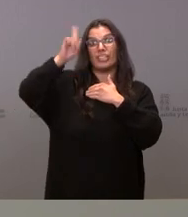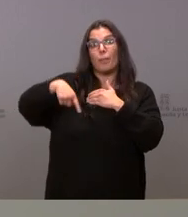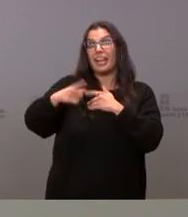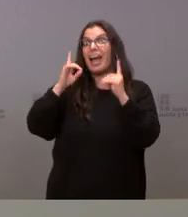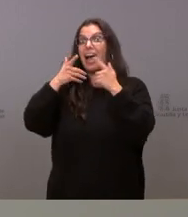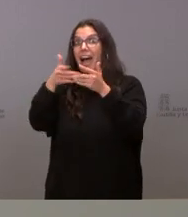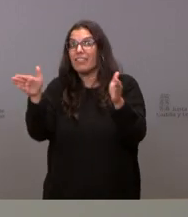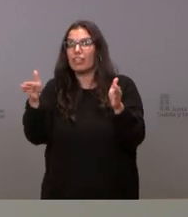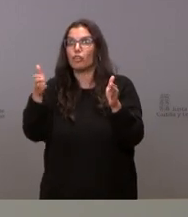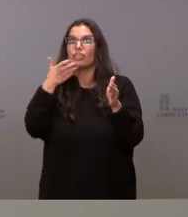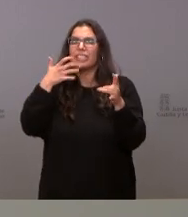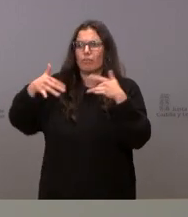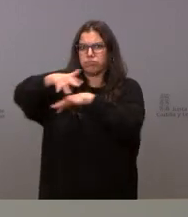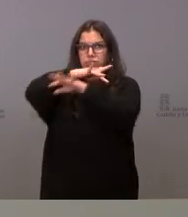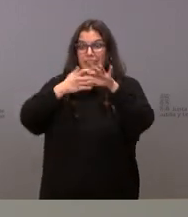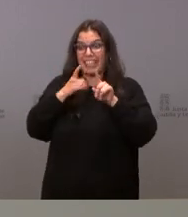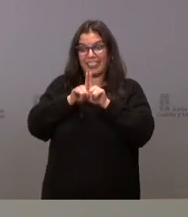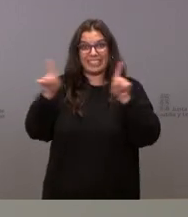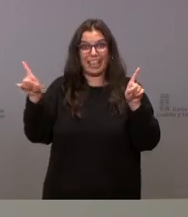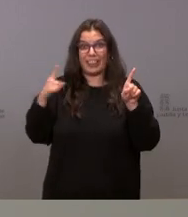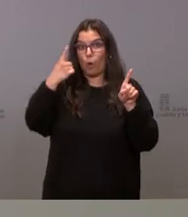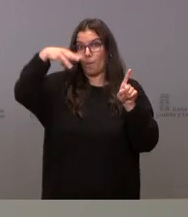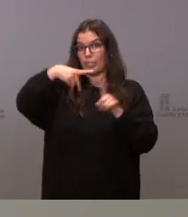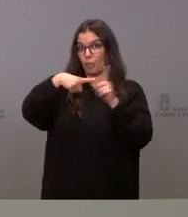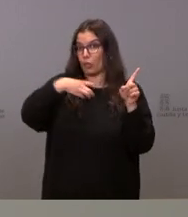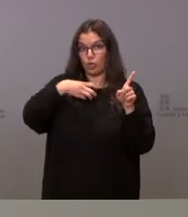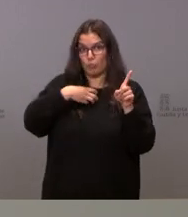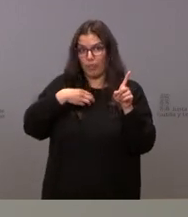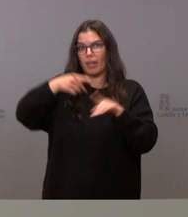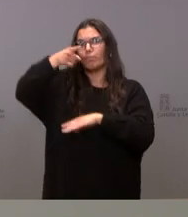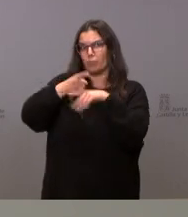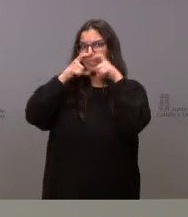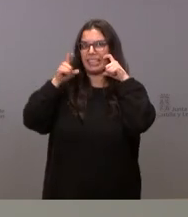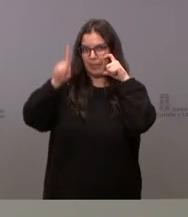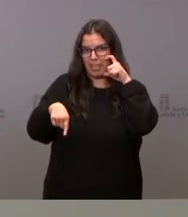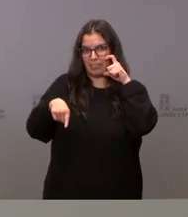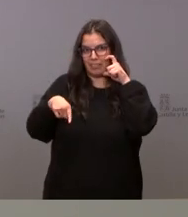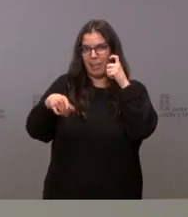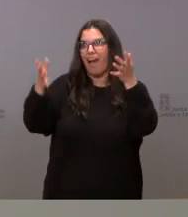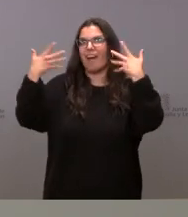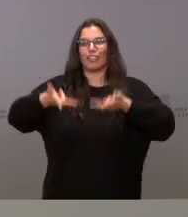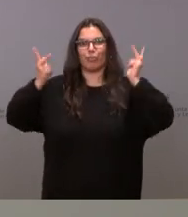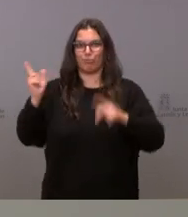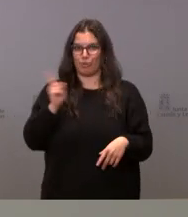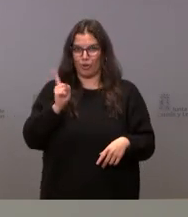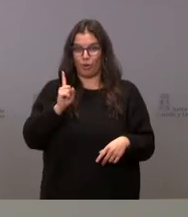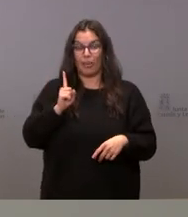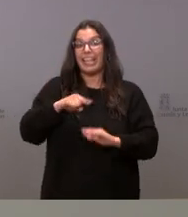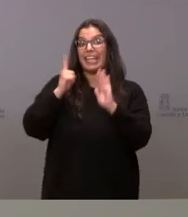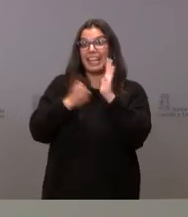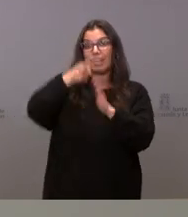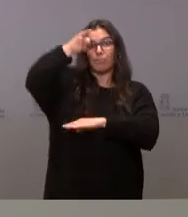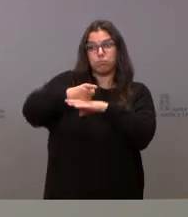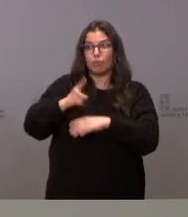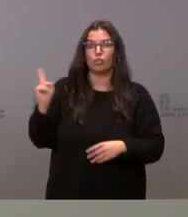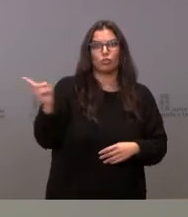donde hay aglomeraciones y no podamos mantener el metro y medio de distancia. Eso es lo que dice la ley y la ley es de obligado cumplimiento para todos y cada uno de